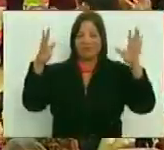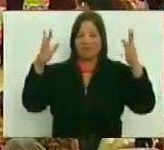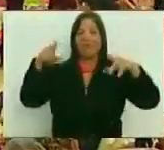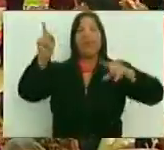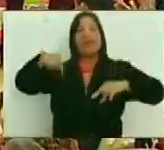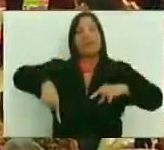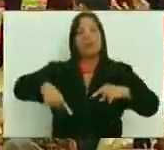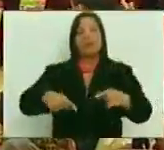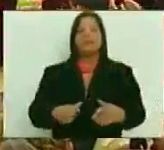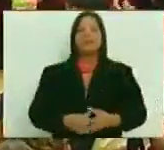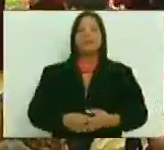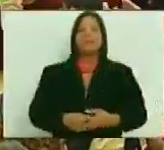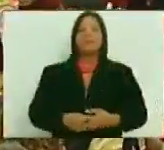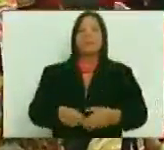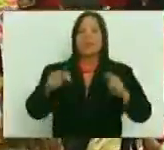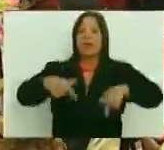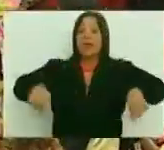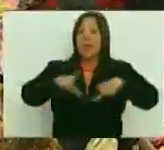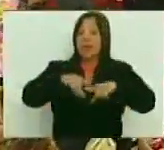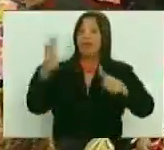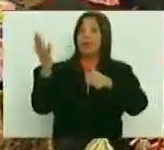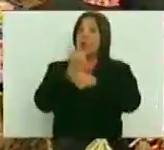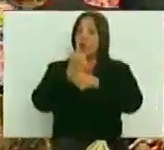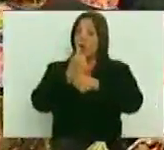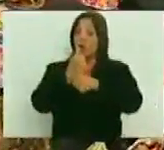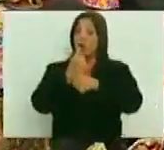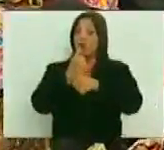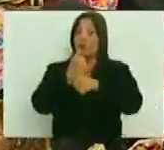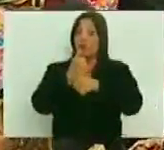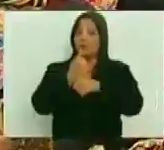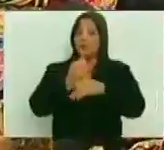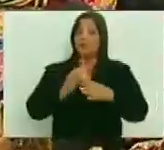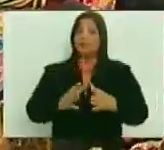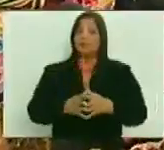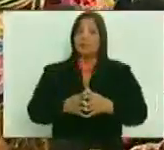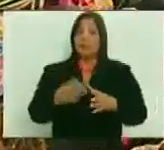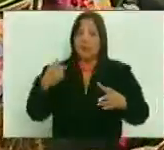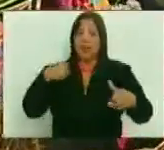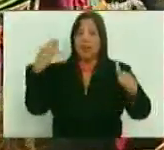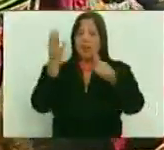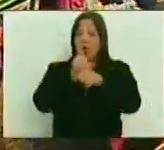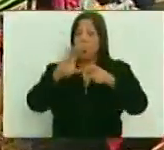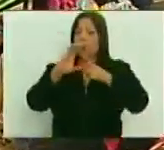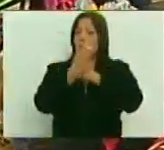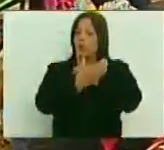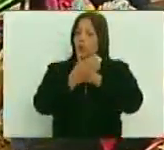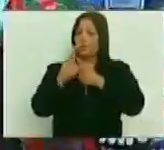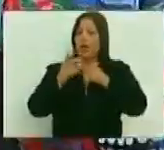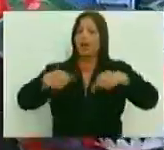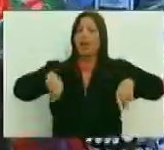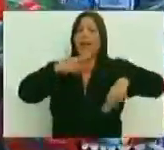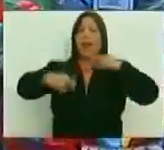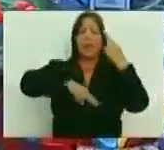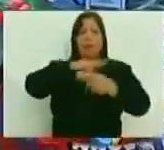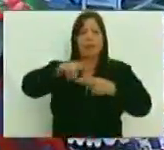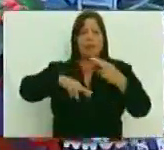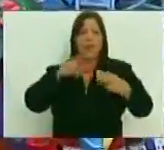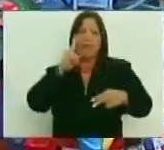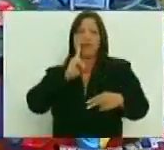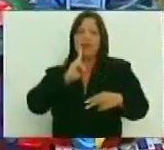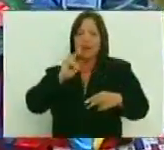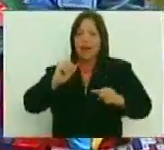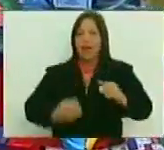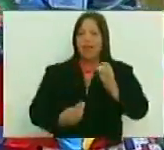¡Aplausos! ¡Aplausos! en estos logros, en estos logros culturales de la revolución bolivariana,